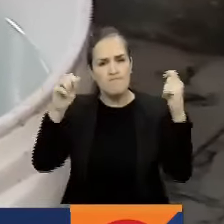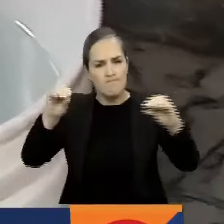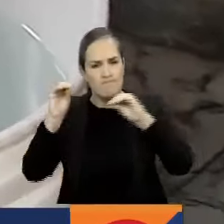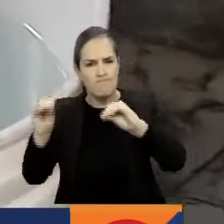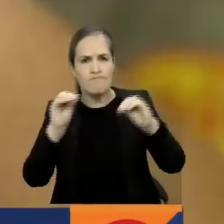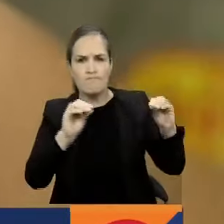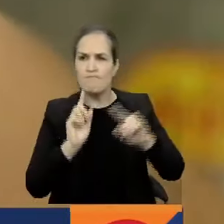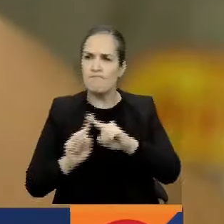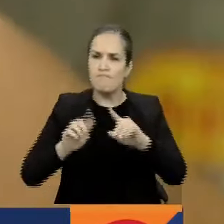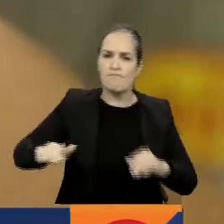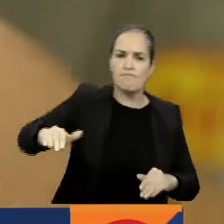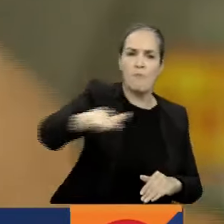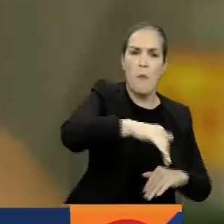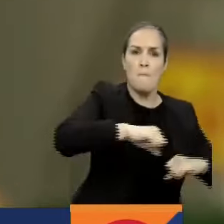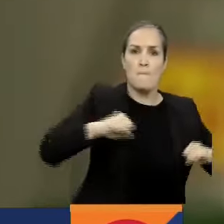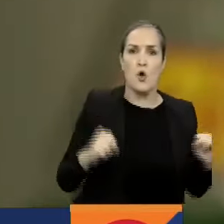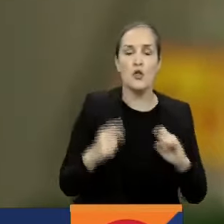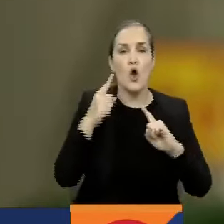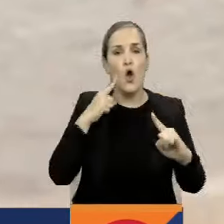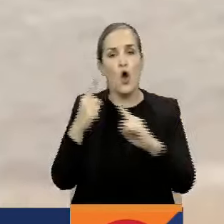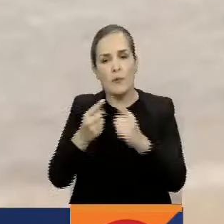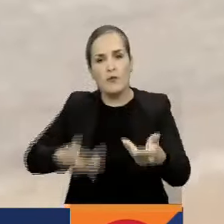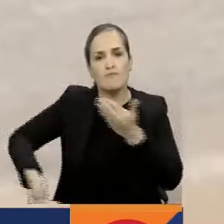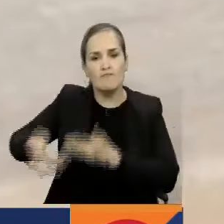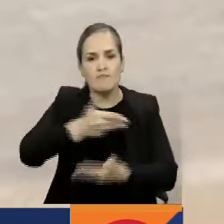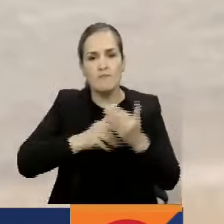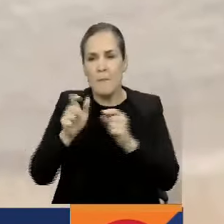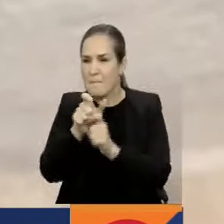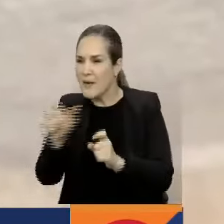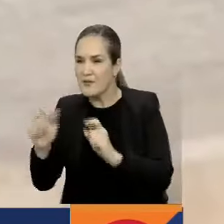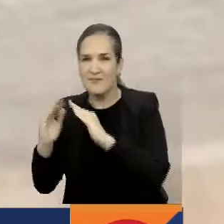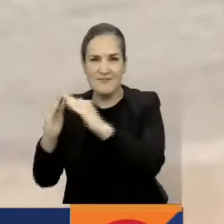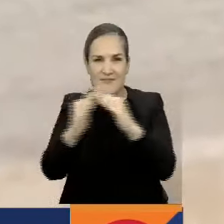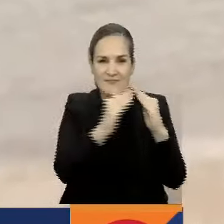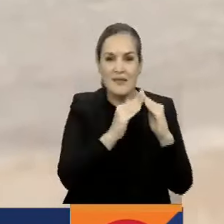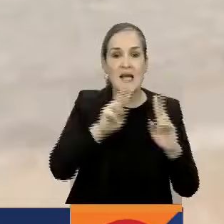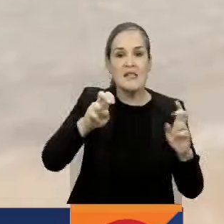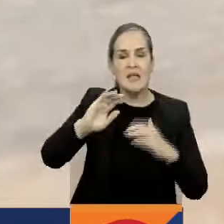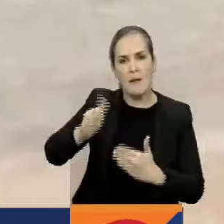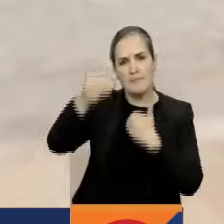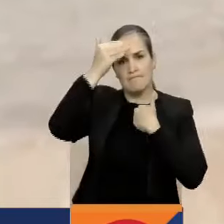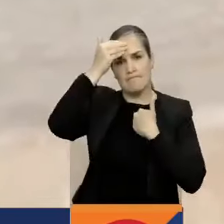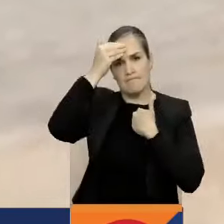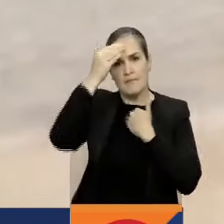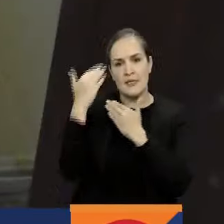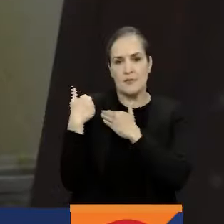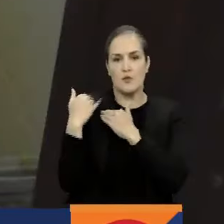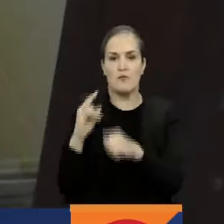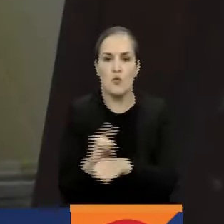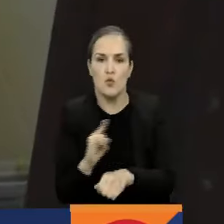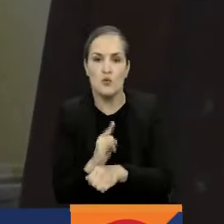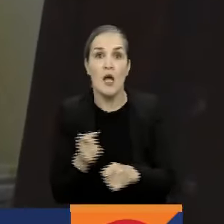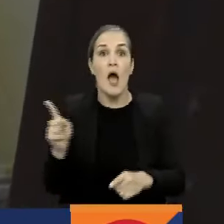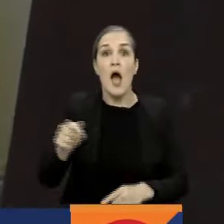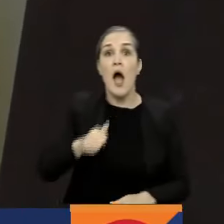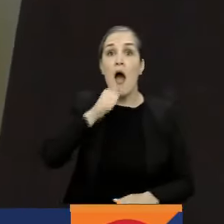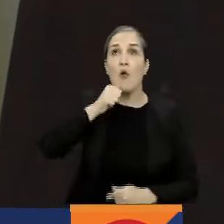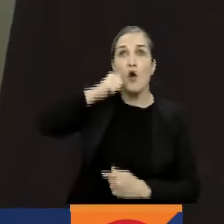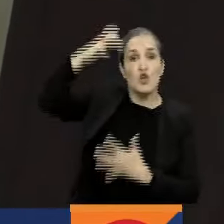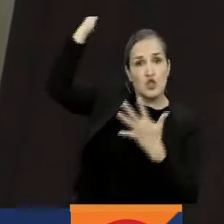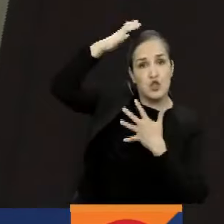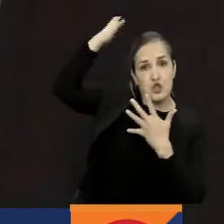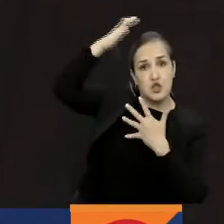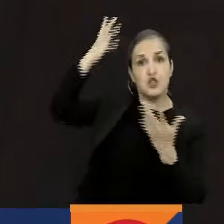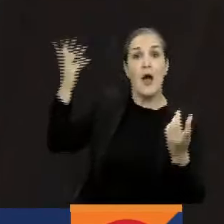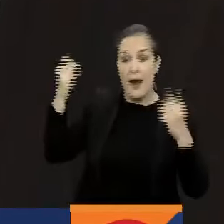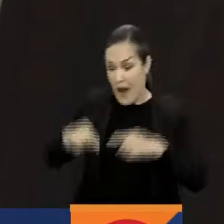distintos sectores de la capital para socializar con los vecinos acciones de consumo responsable, como duchas cortas, utilizar un balde para recoger